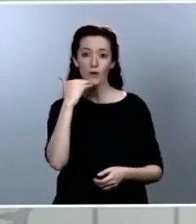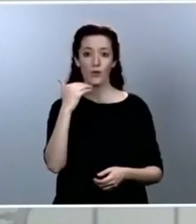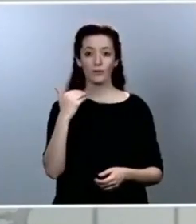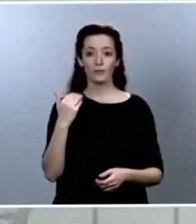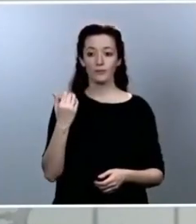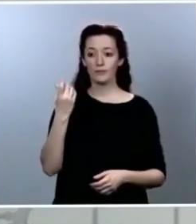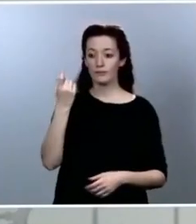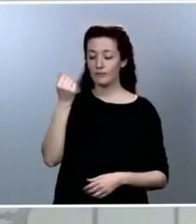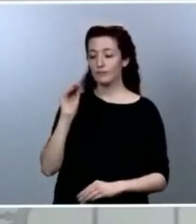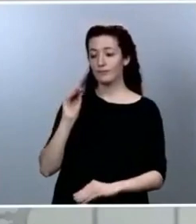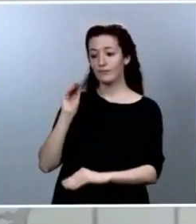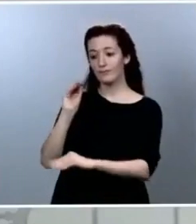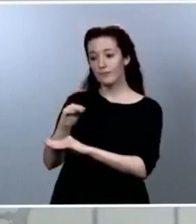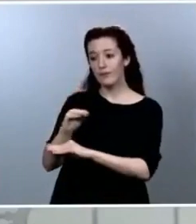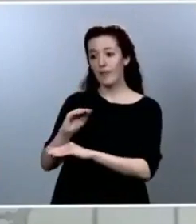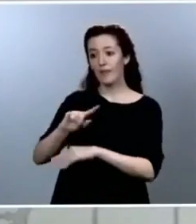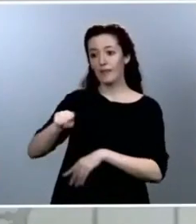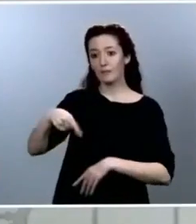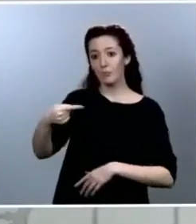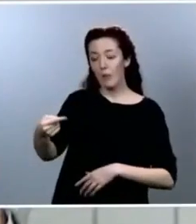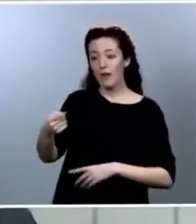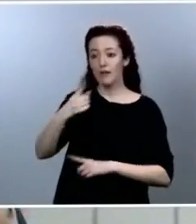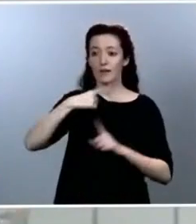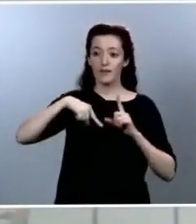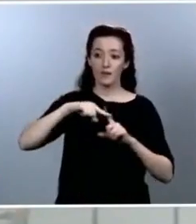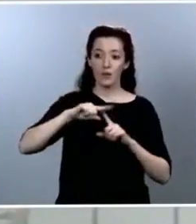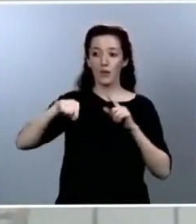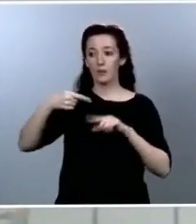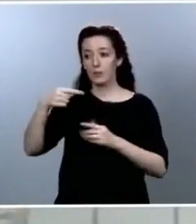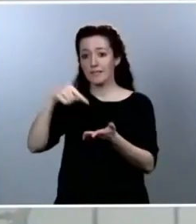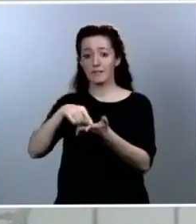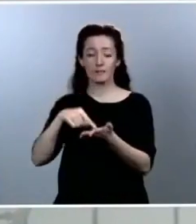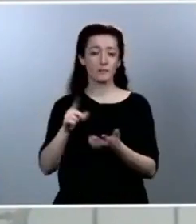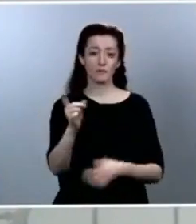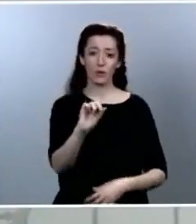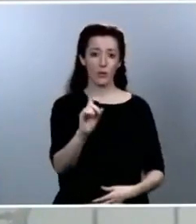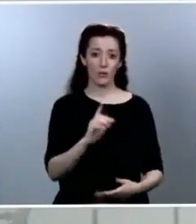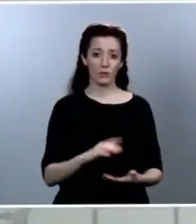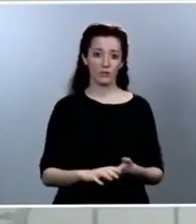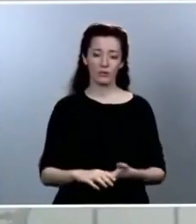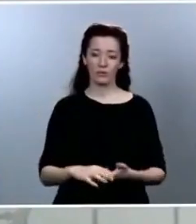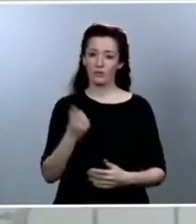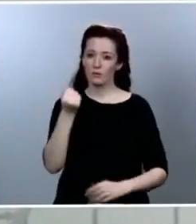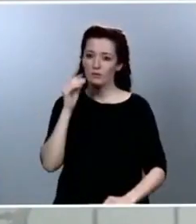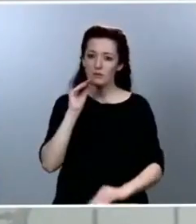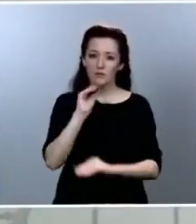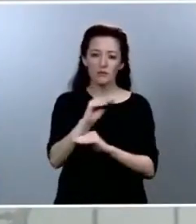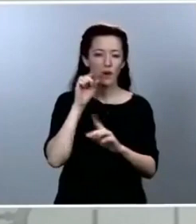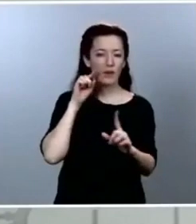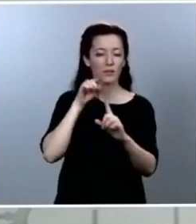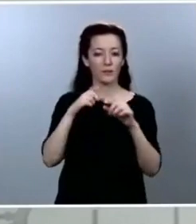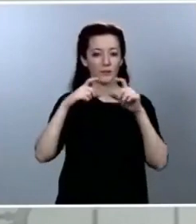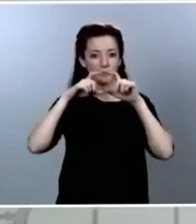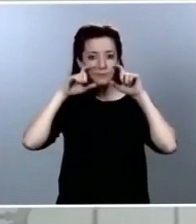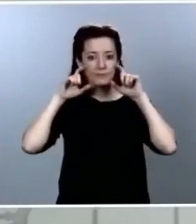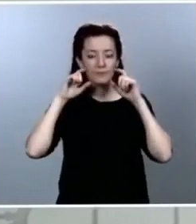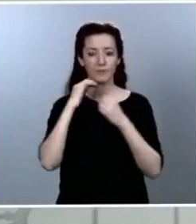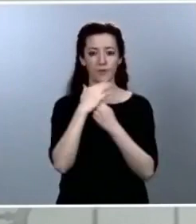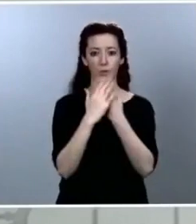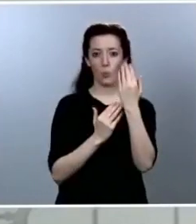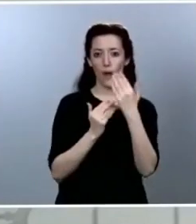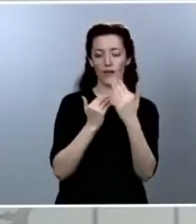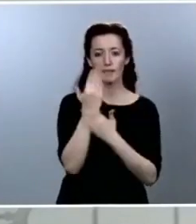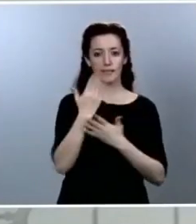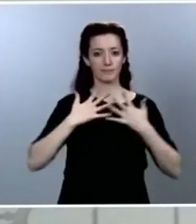los recursos en EPIs, en personal sanitario, en apoyar a las personas que han entrado en el